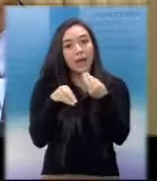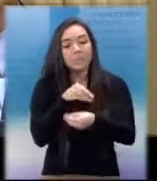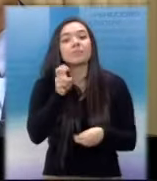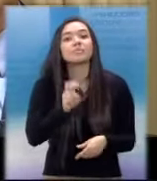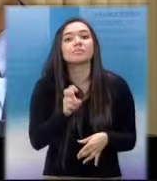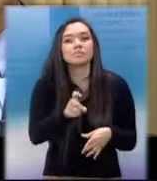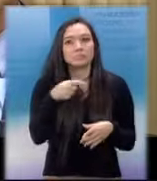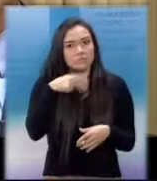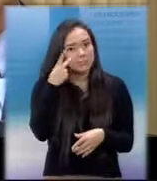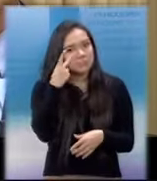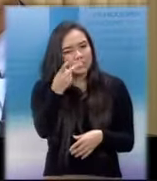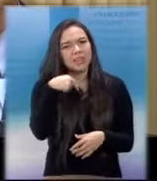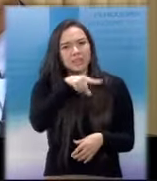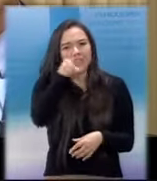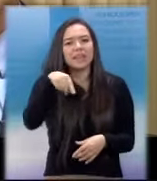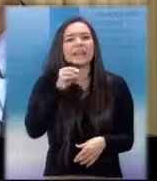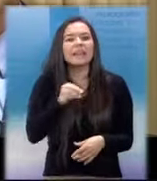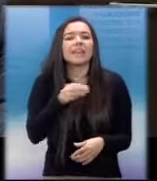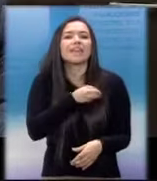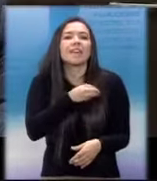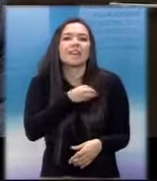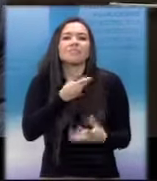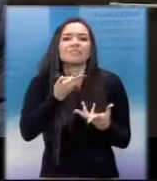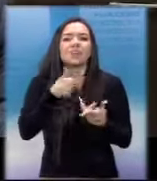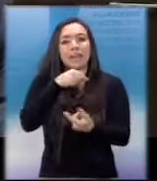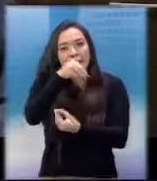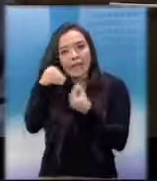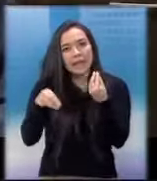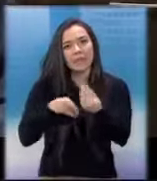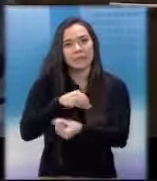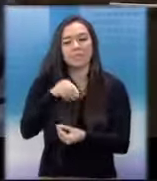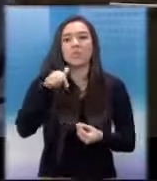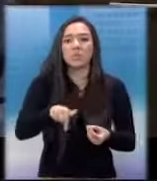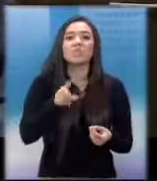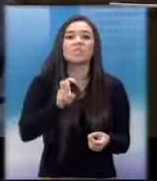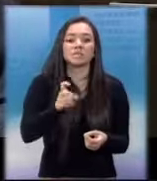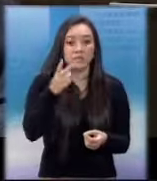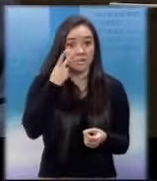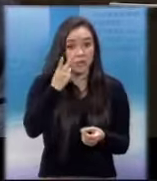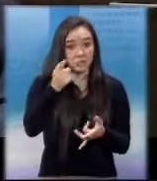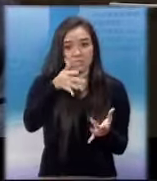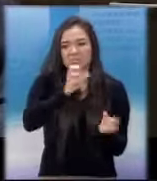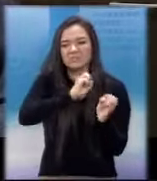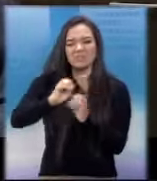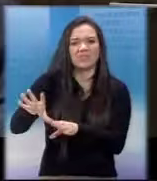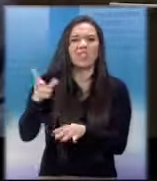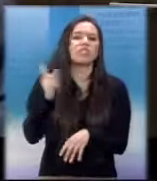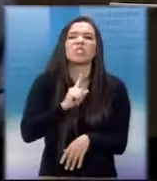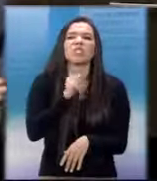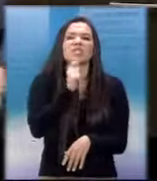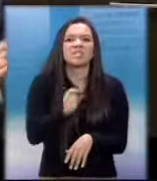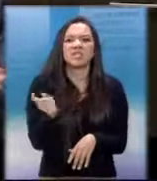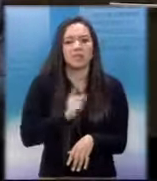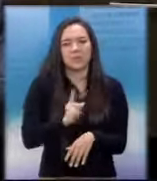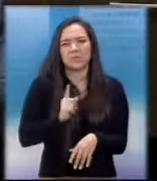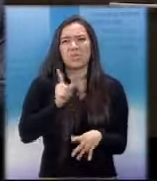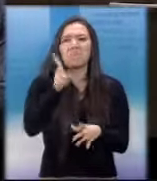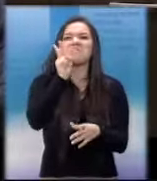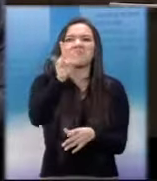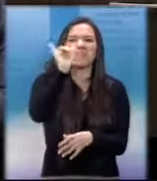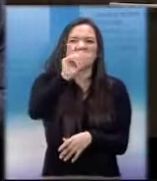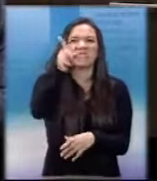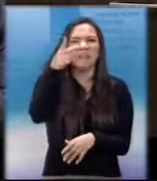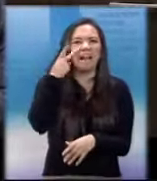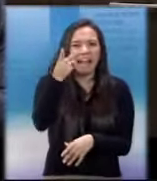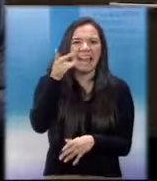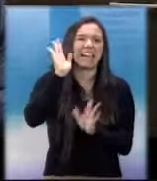manifestación que yo leí el día de hoy, efectivamente, es un rechazo a una propuesta en donde se está indicando que no, que ellos van a seguir con lo que